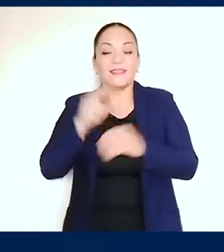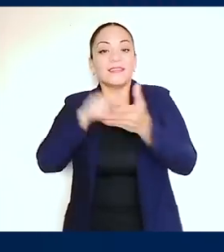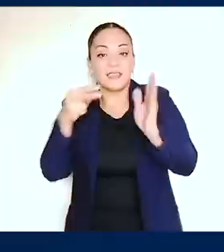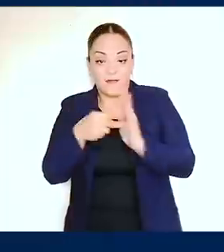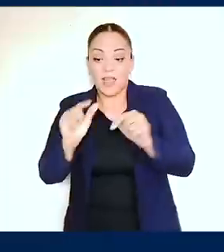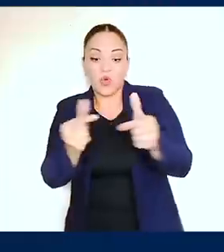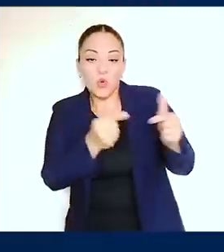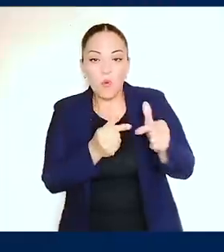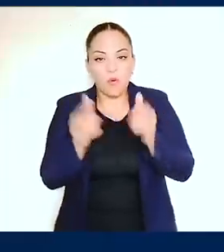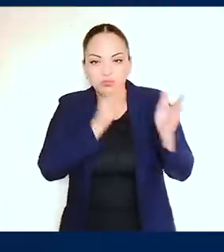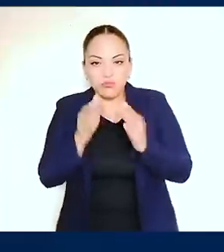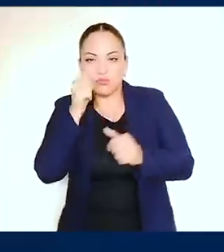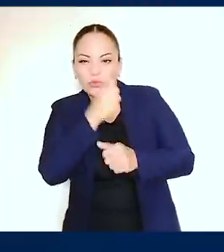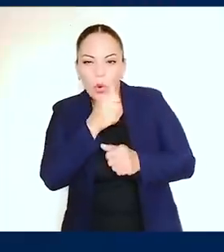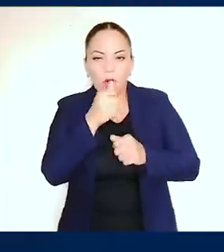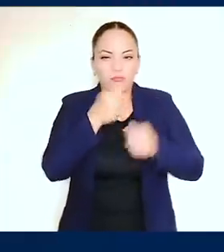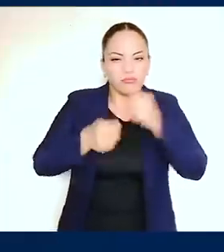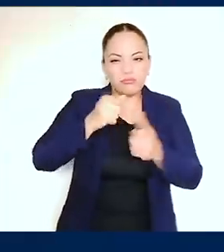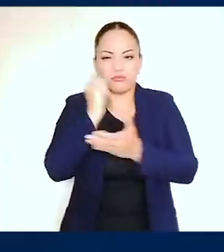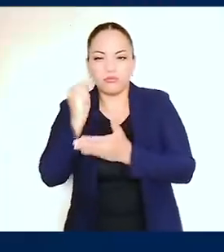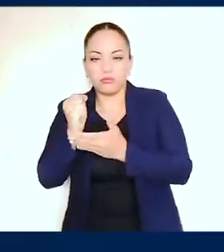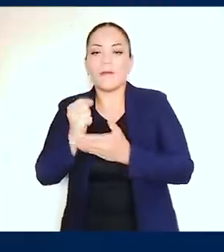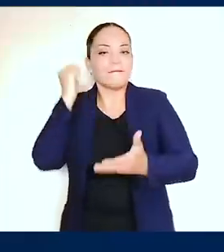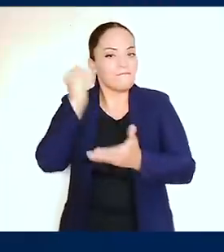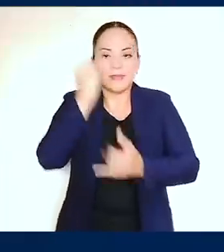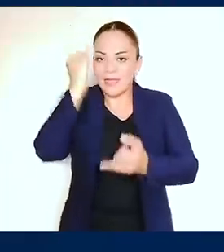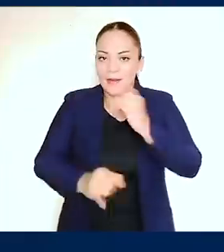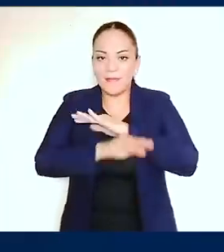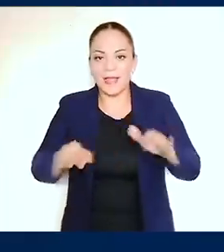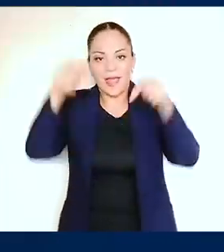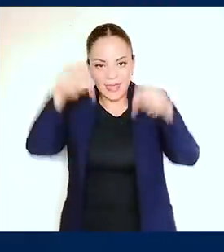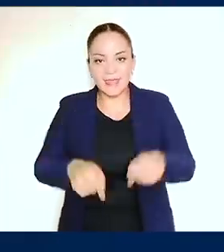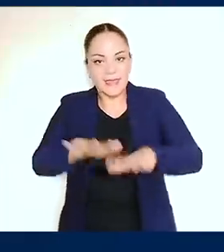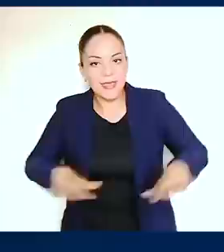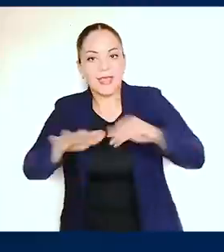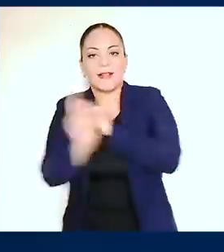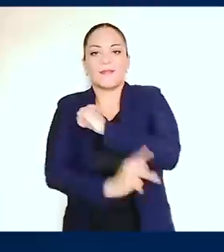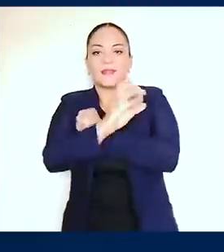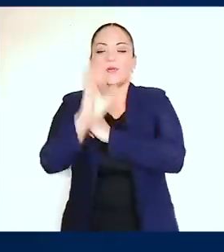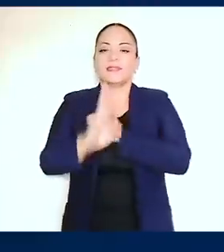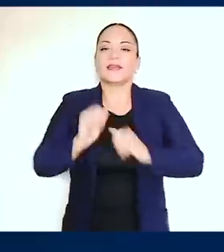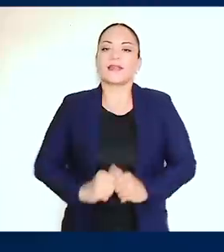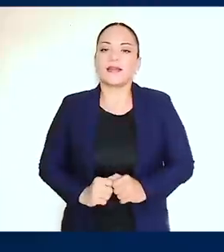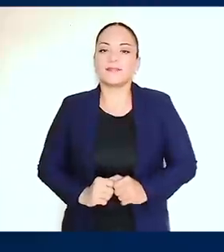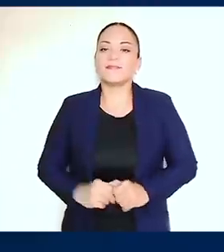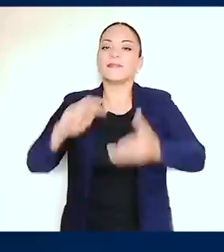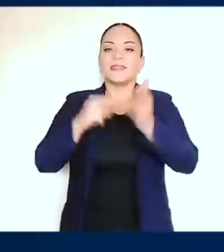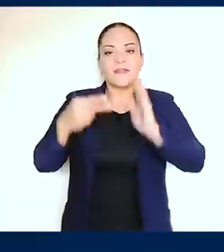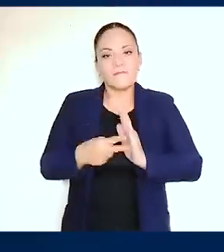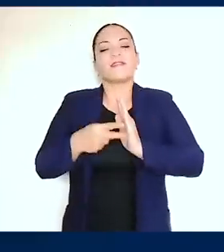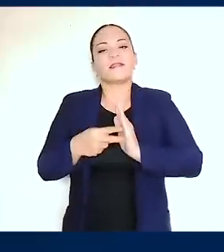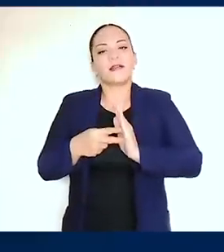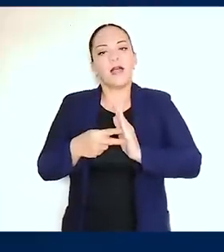organizado internacional en nuestro territorio. Se trata de nuestra